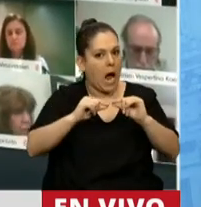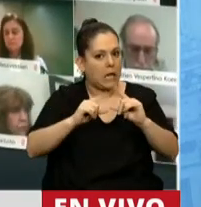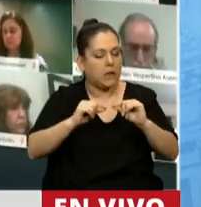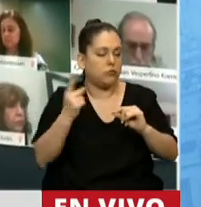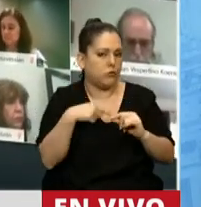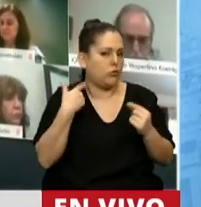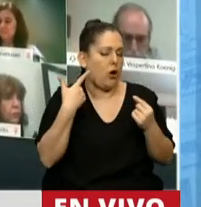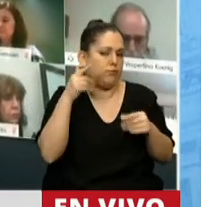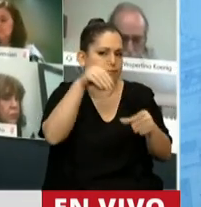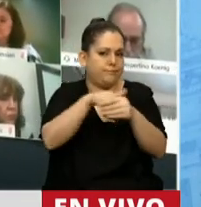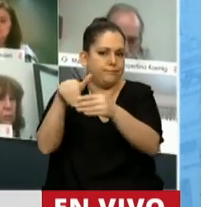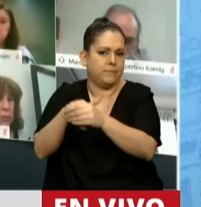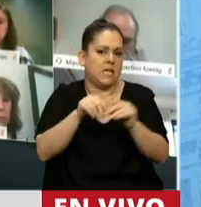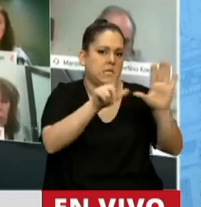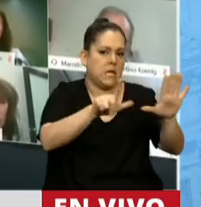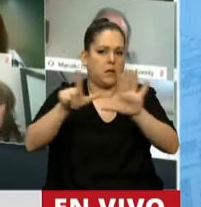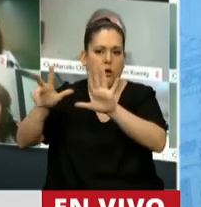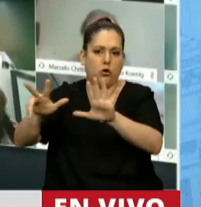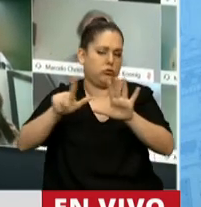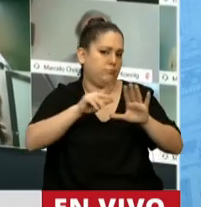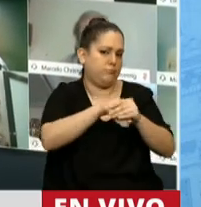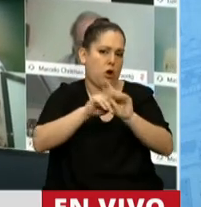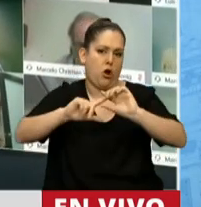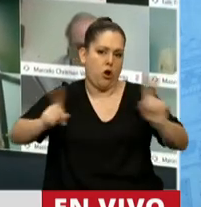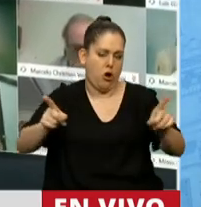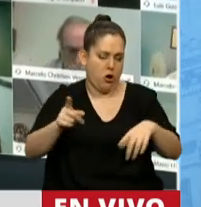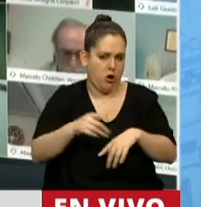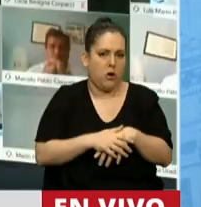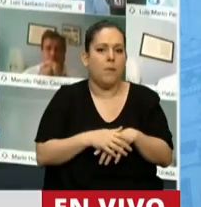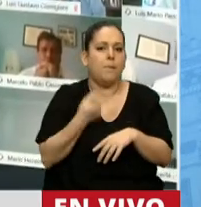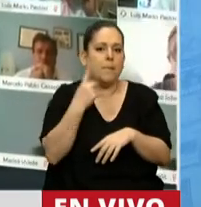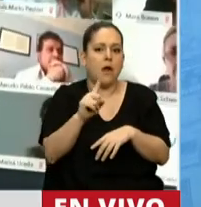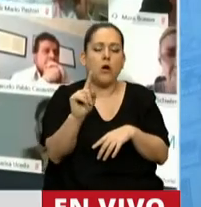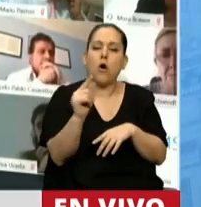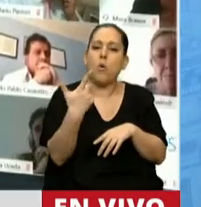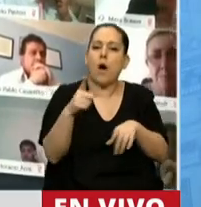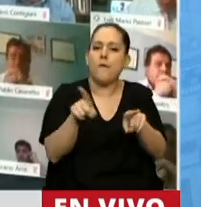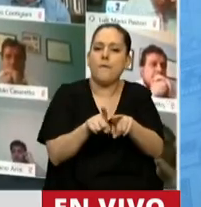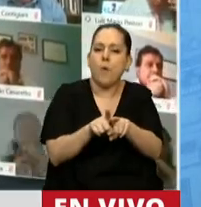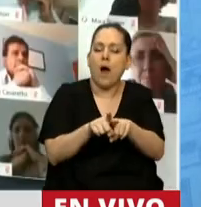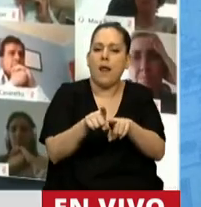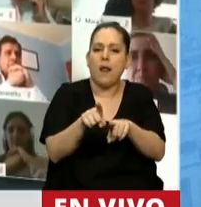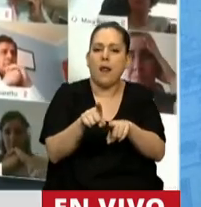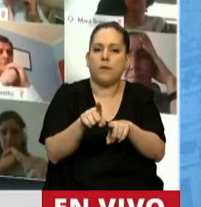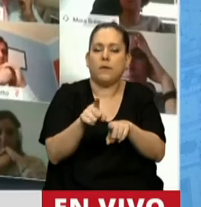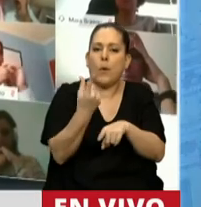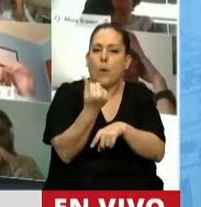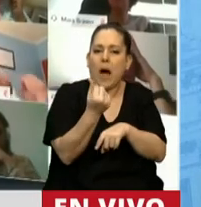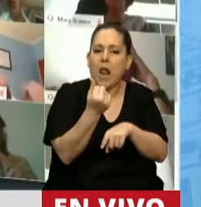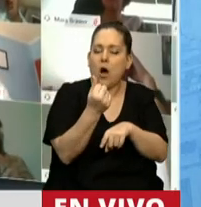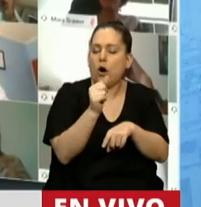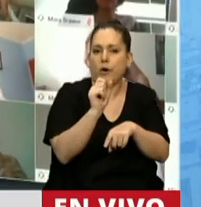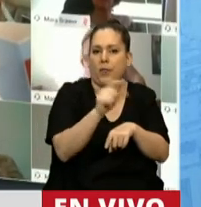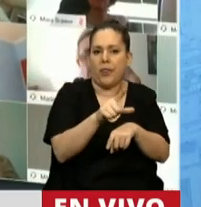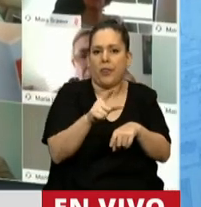a acompañar al 7-8 es precisamente que no le pone ningún tipo de restricción a la posibilidad de tomar a valor técnico algo